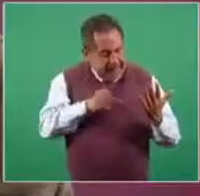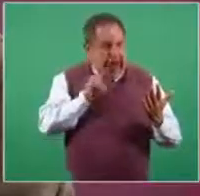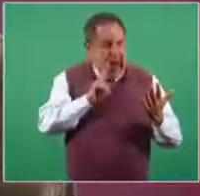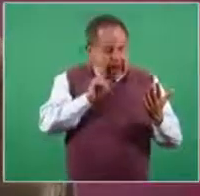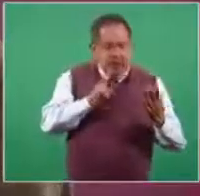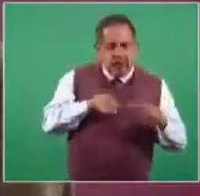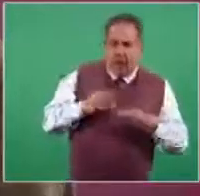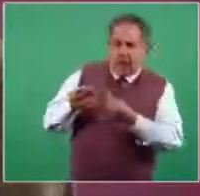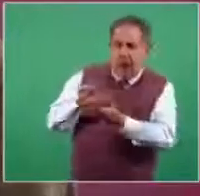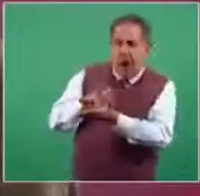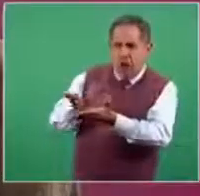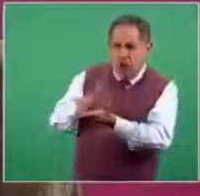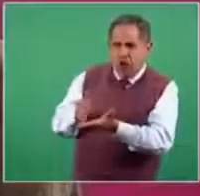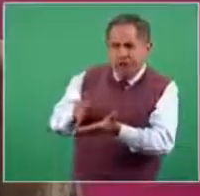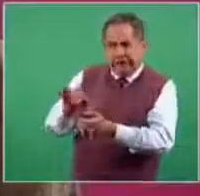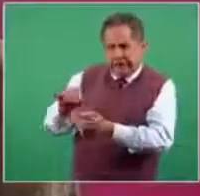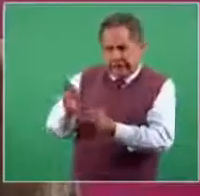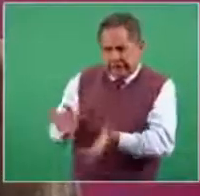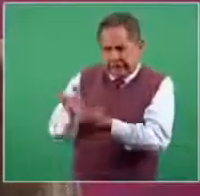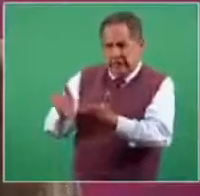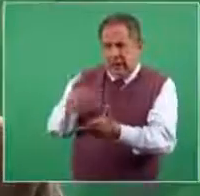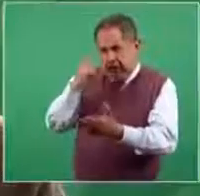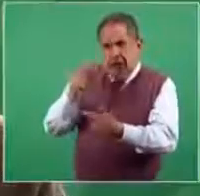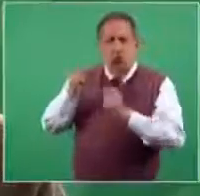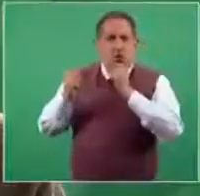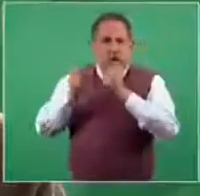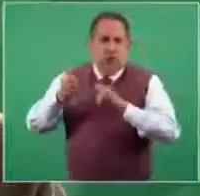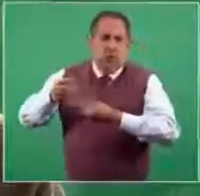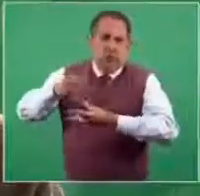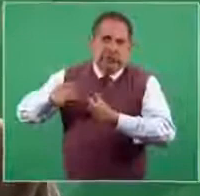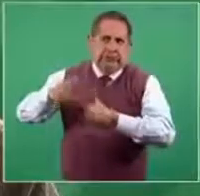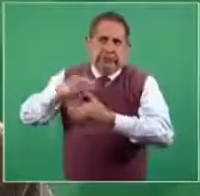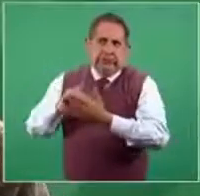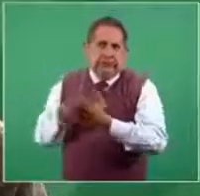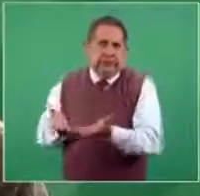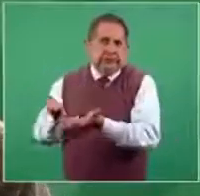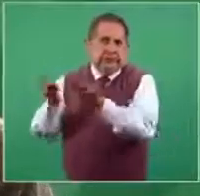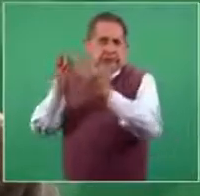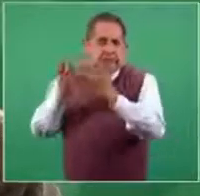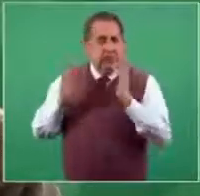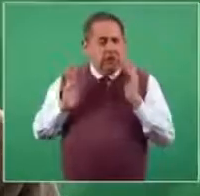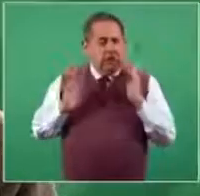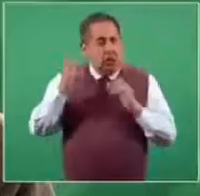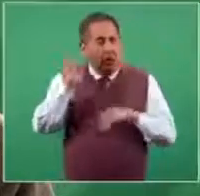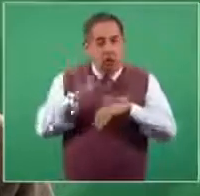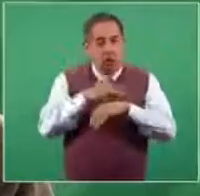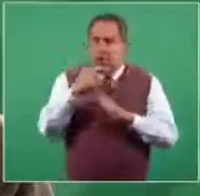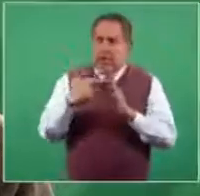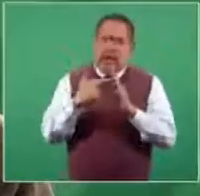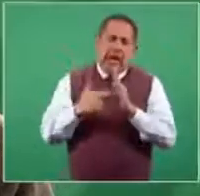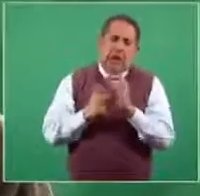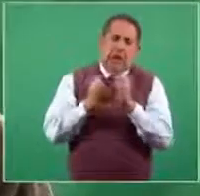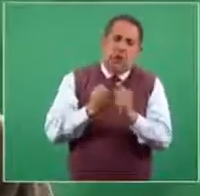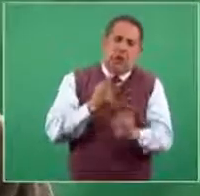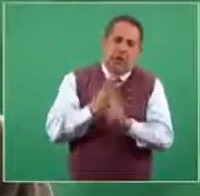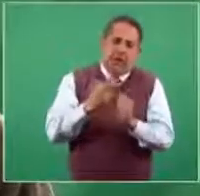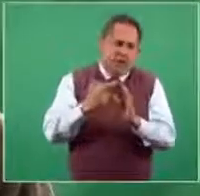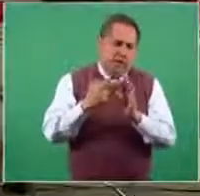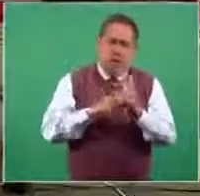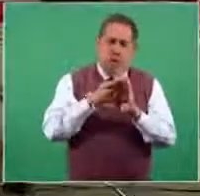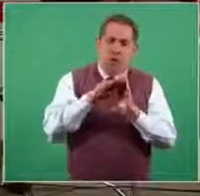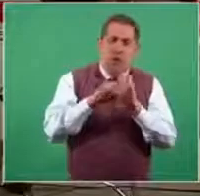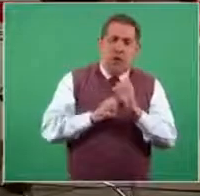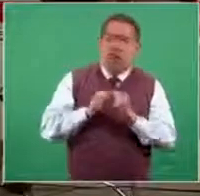facilitar para la reactivación turística, considerando que tenemos muy robustos protocolos de seguridad sanitaria